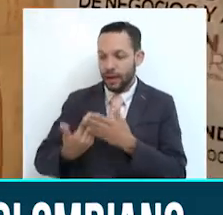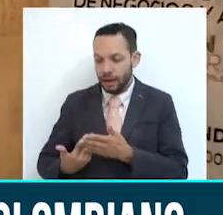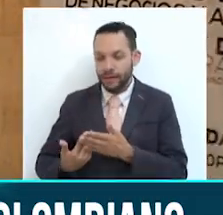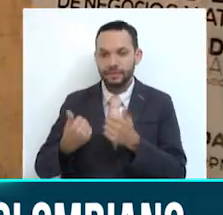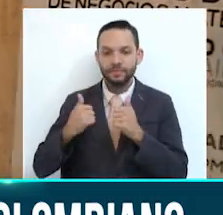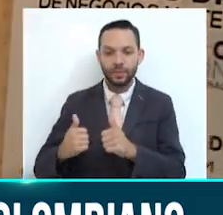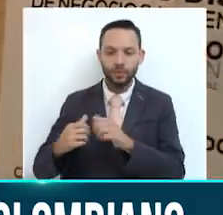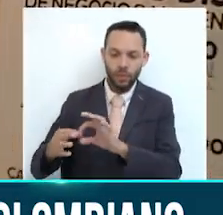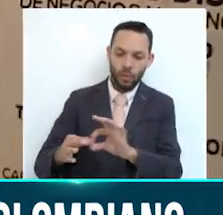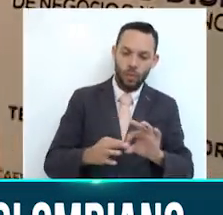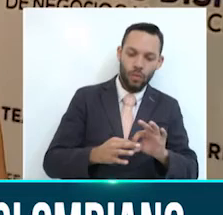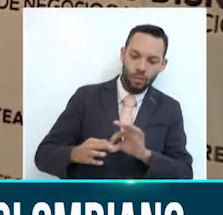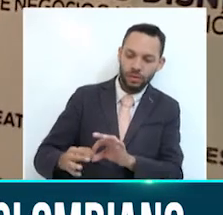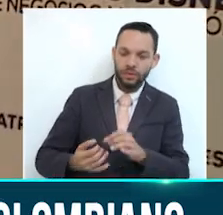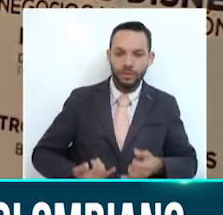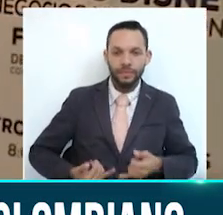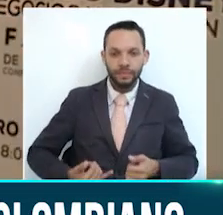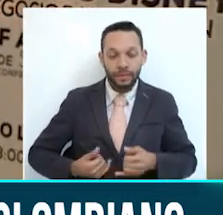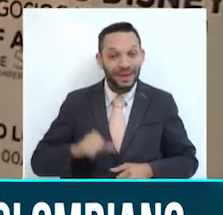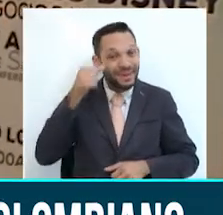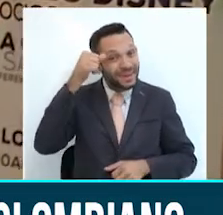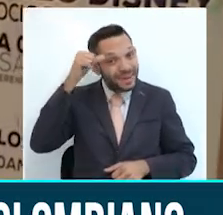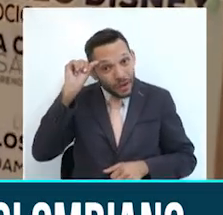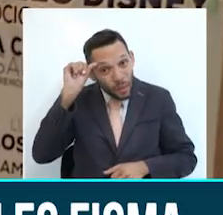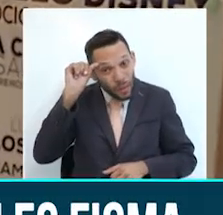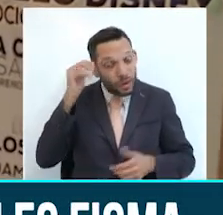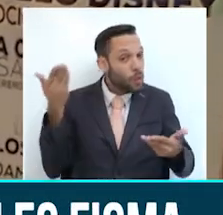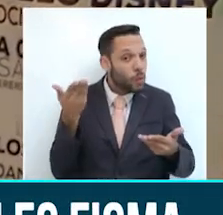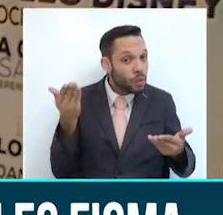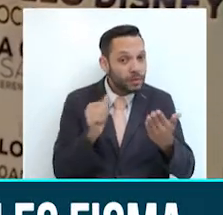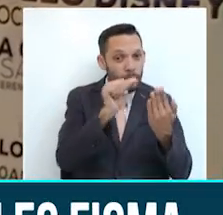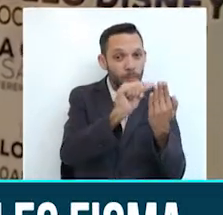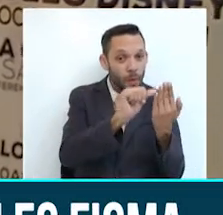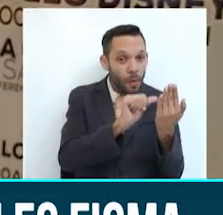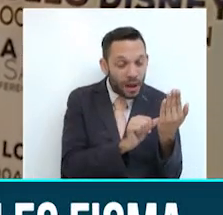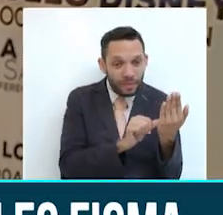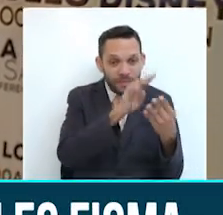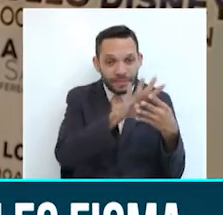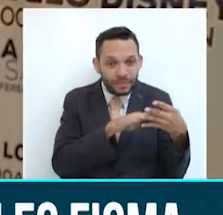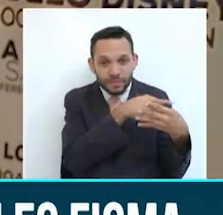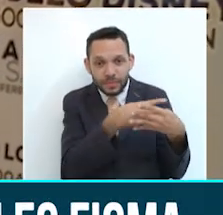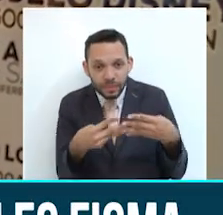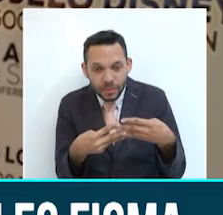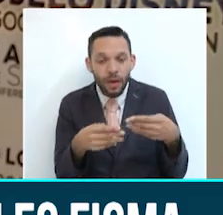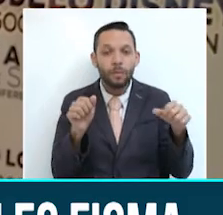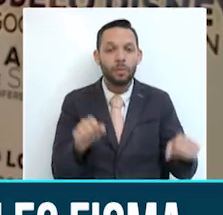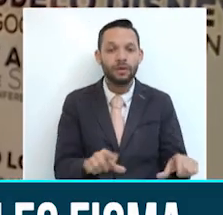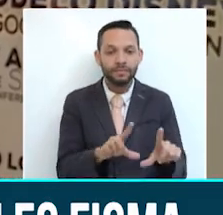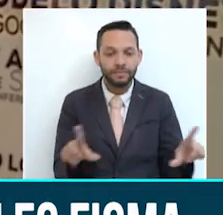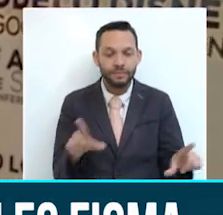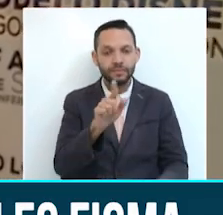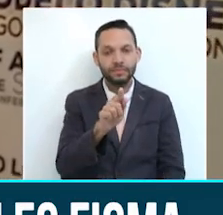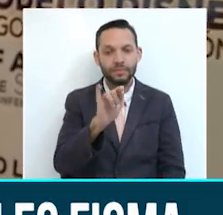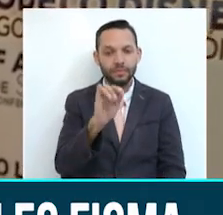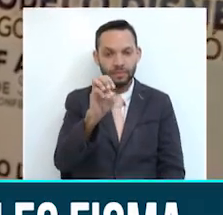con nosotros. Y recuerden que pueden encontrar toda la programación de esta feria en su Facebook, Figma Manizales,